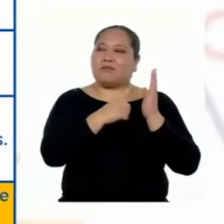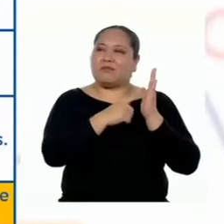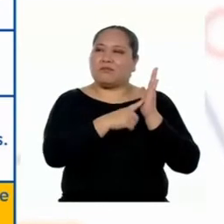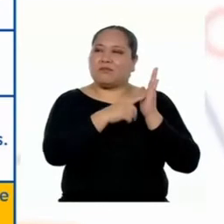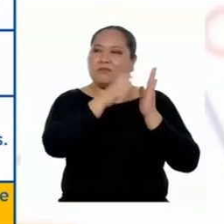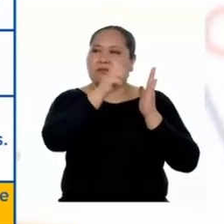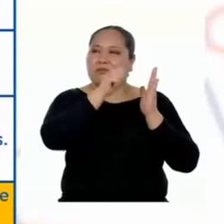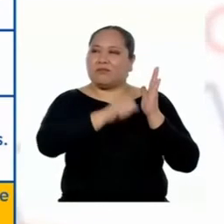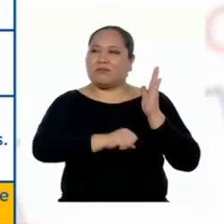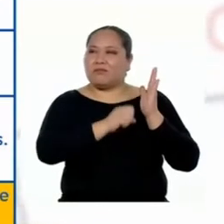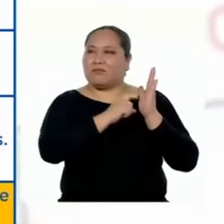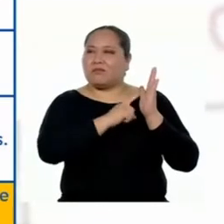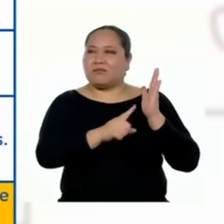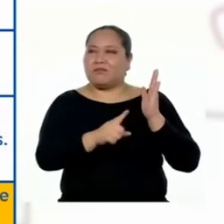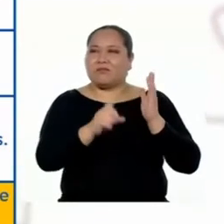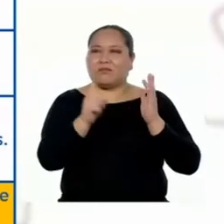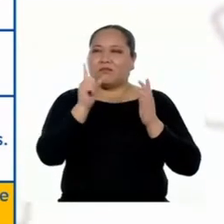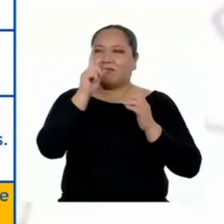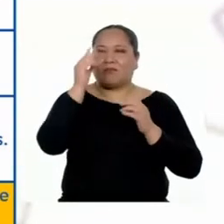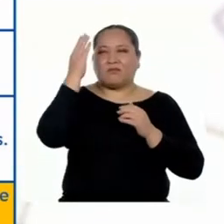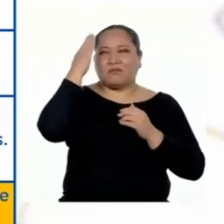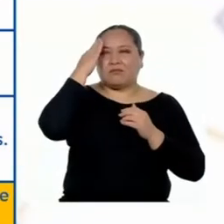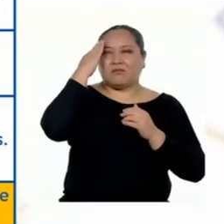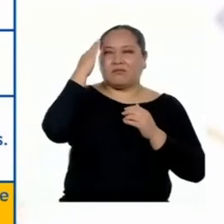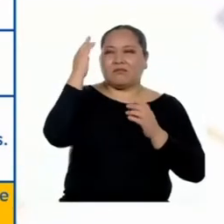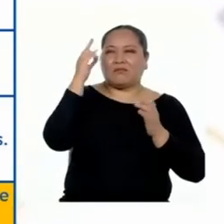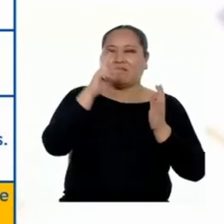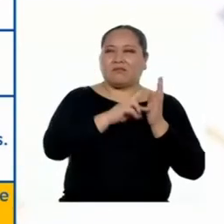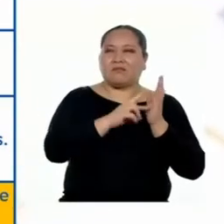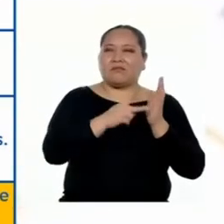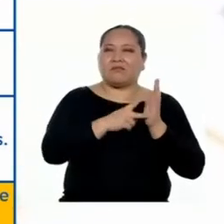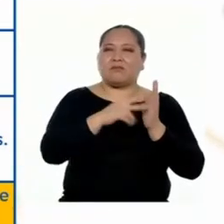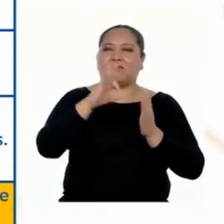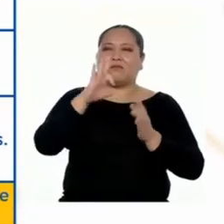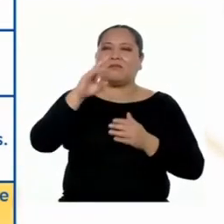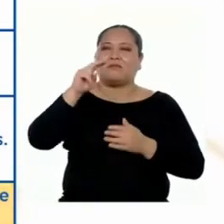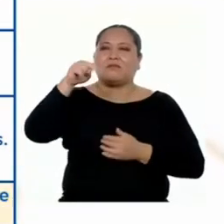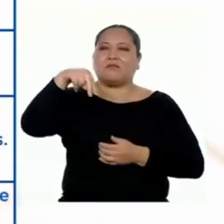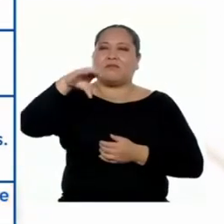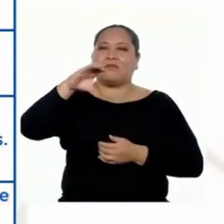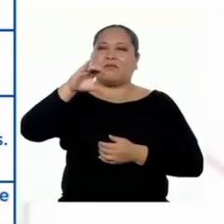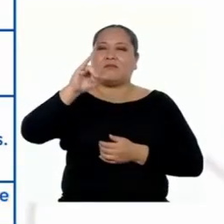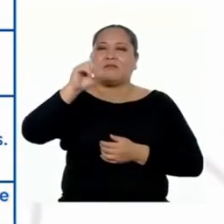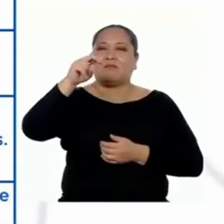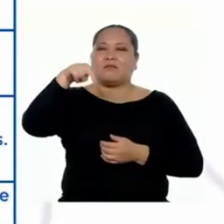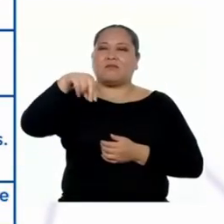fila porque no sé qué significa función apelativa.